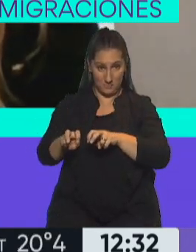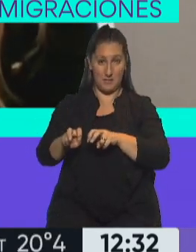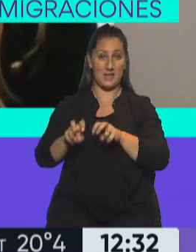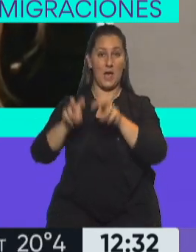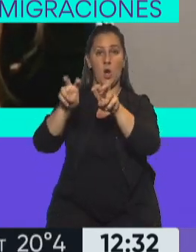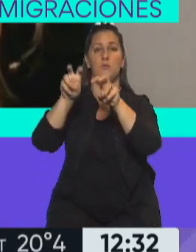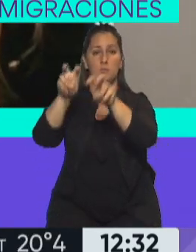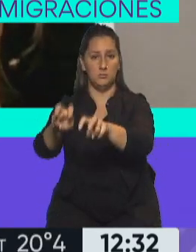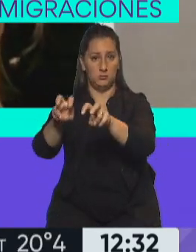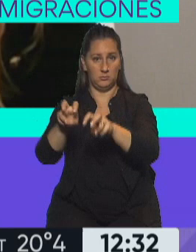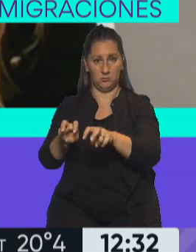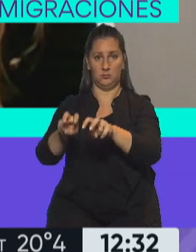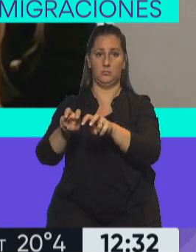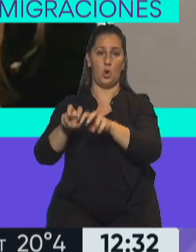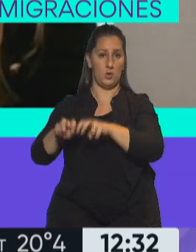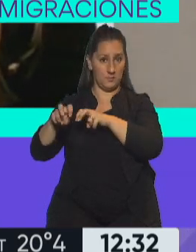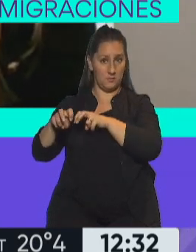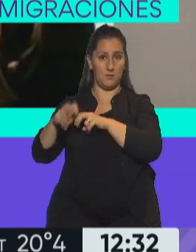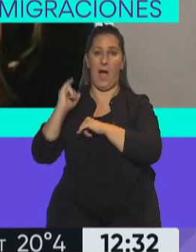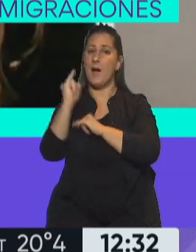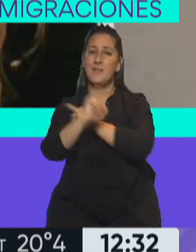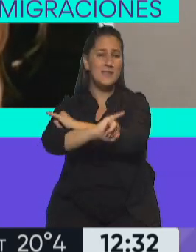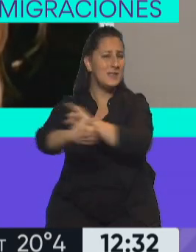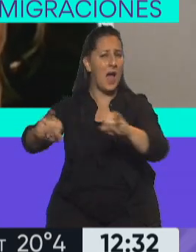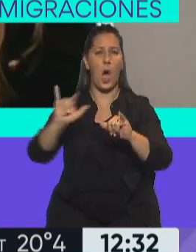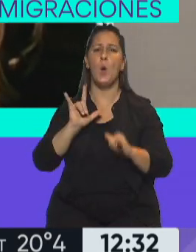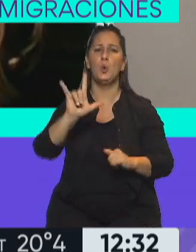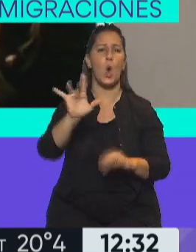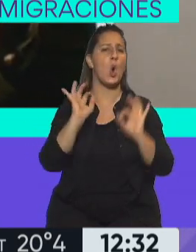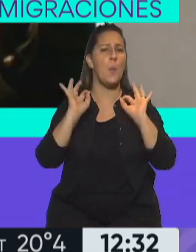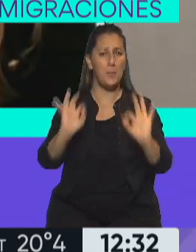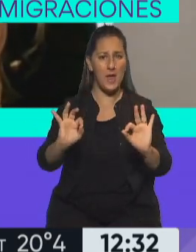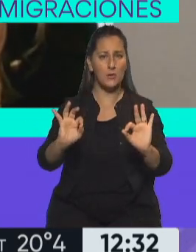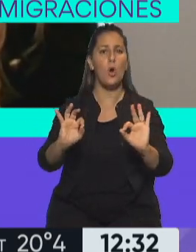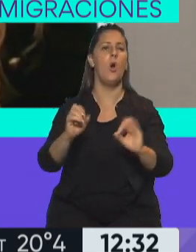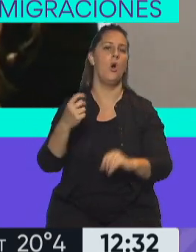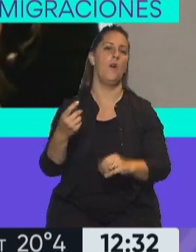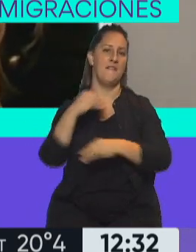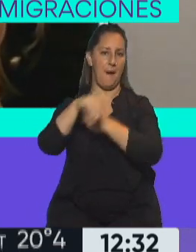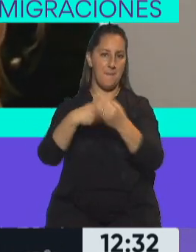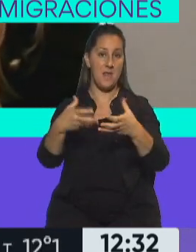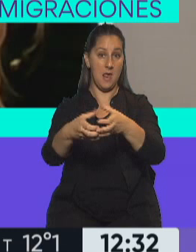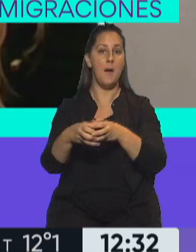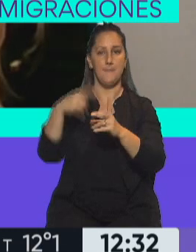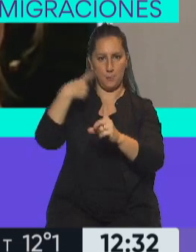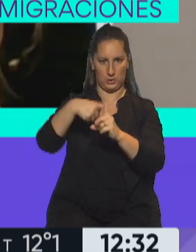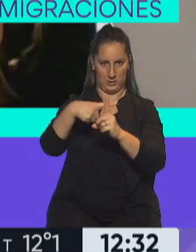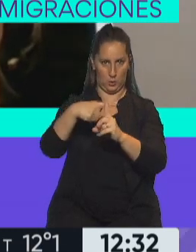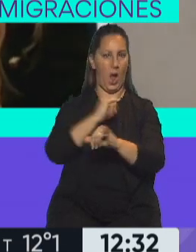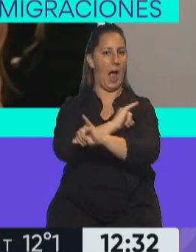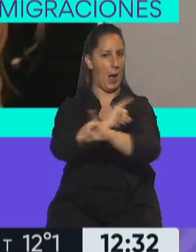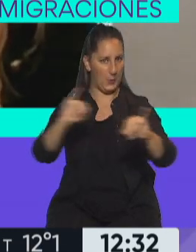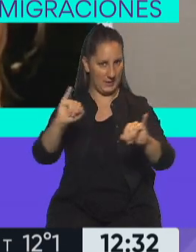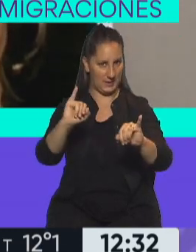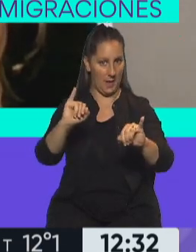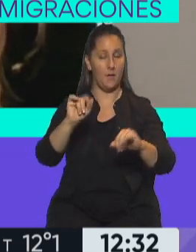detrás y al costado, y se les avisa a todo el avión que dieron positivo, y además, tengamos en cuenta que hoy